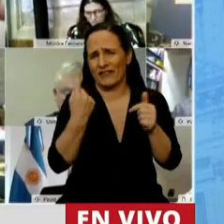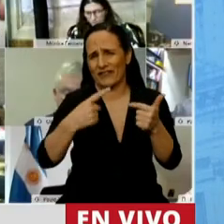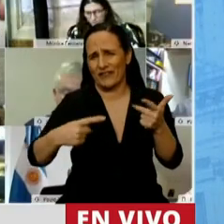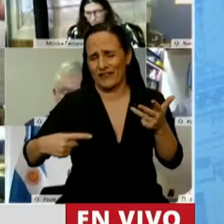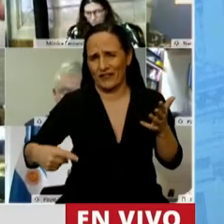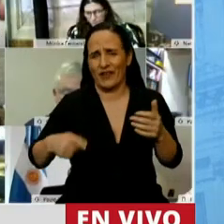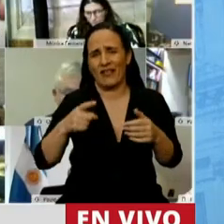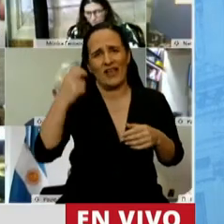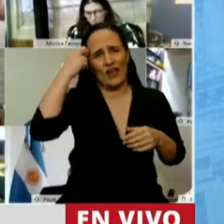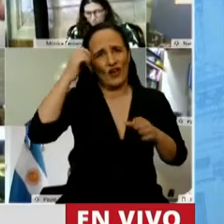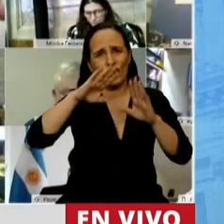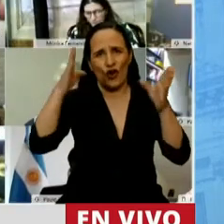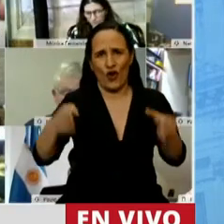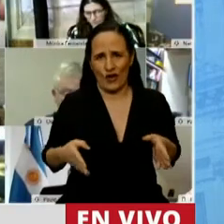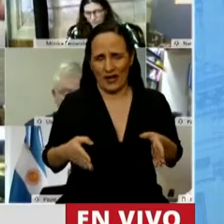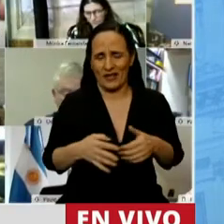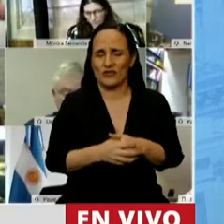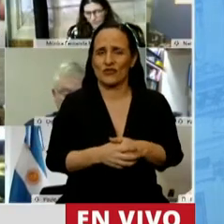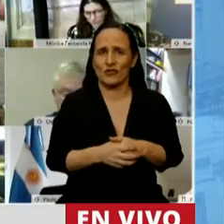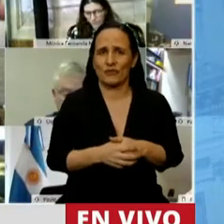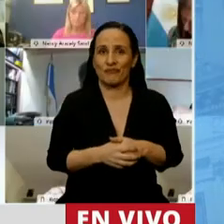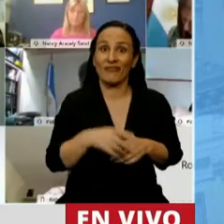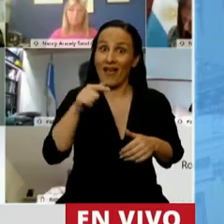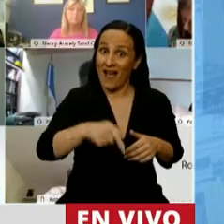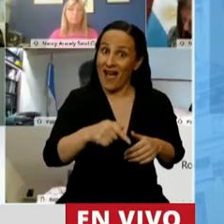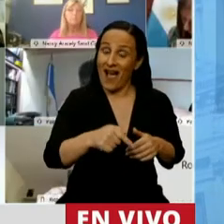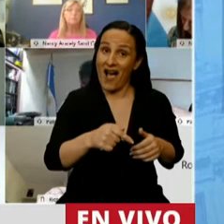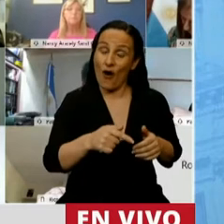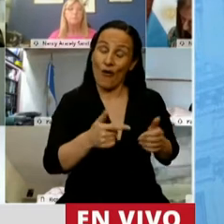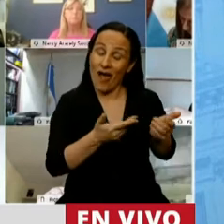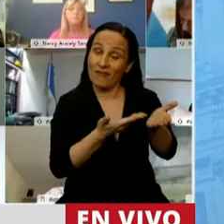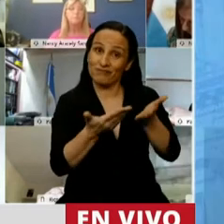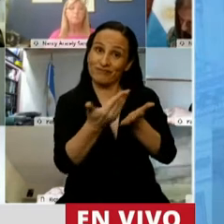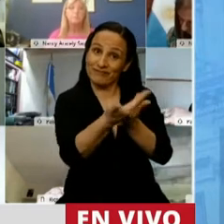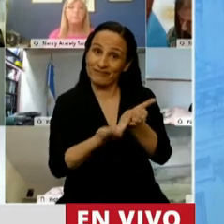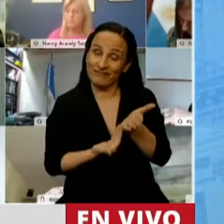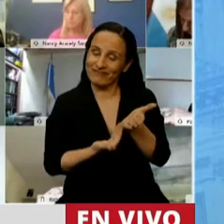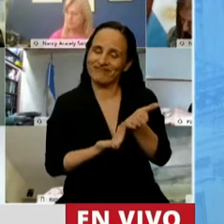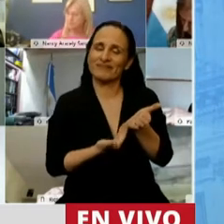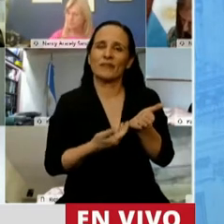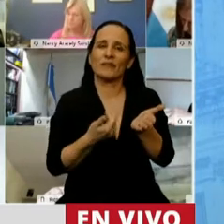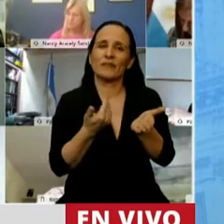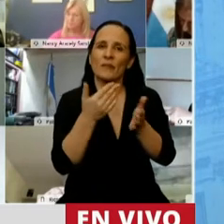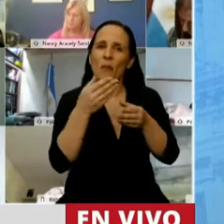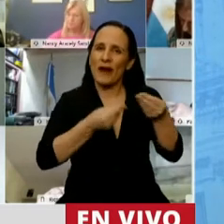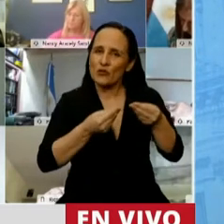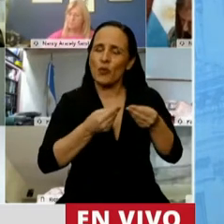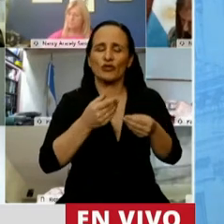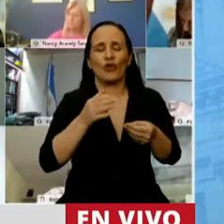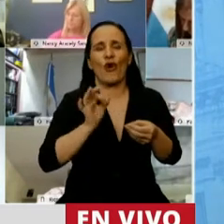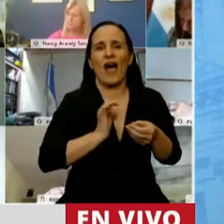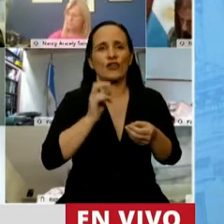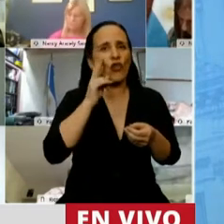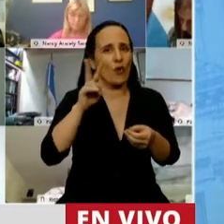Congreso de la Nación, y se plasma ahora en este presupuesto del 2021 y en otras normas